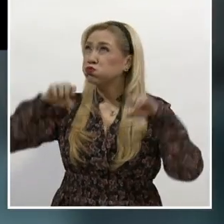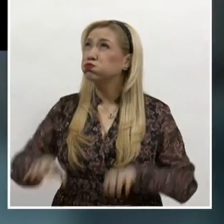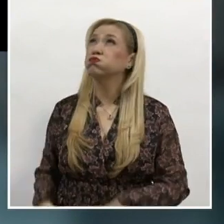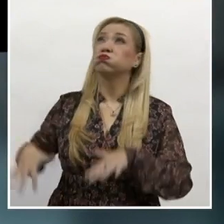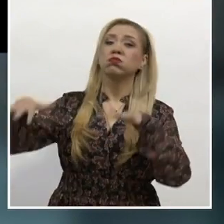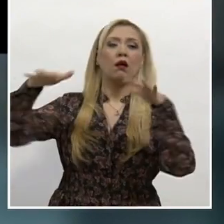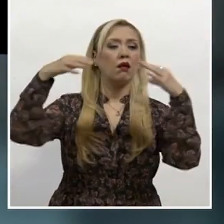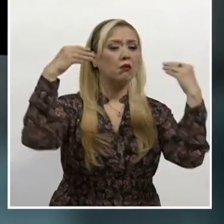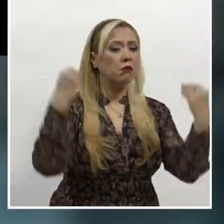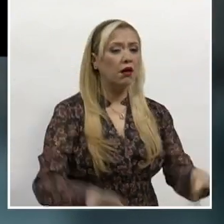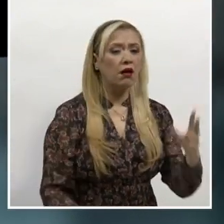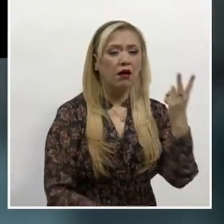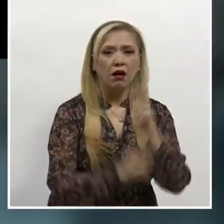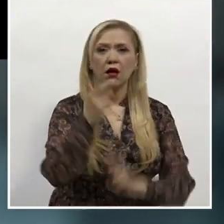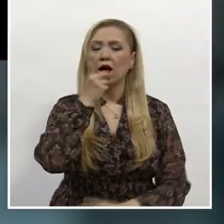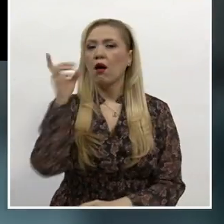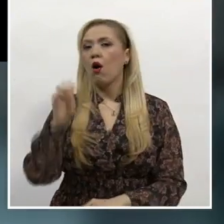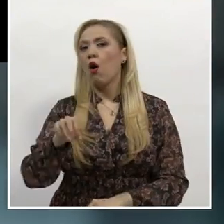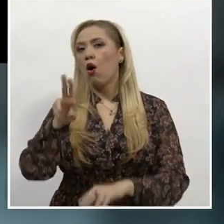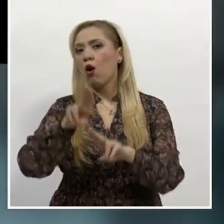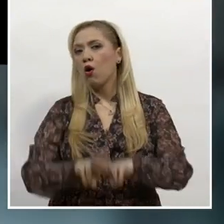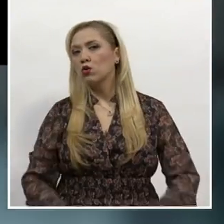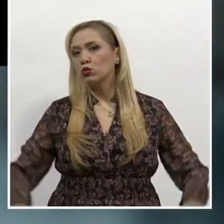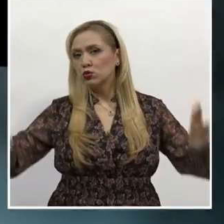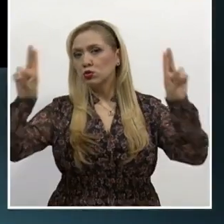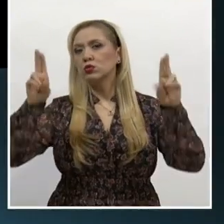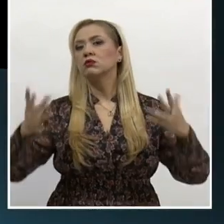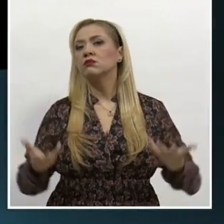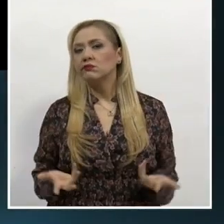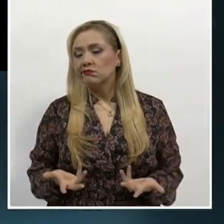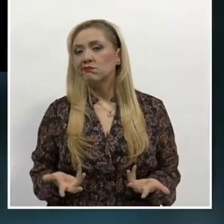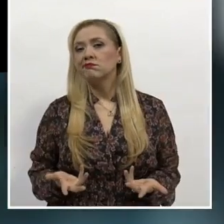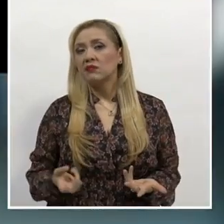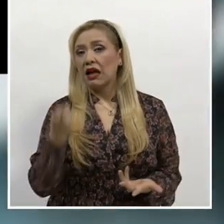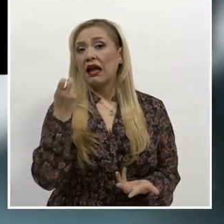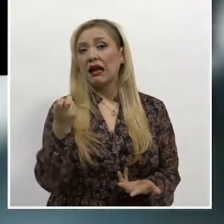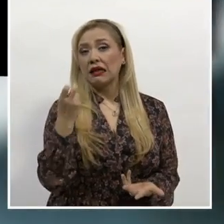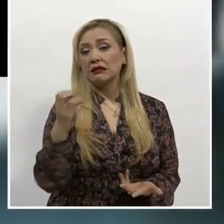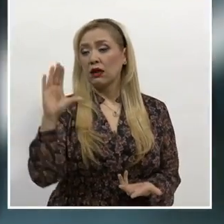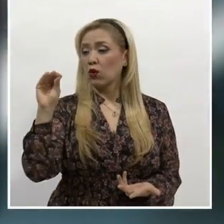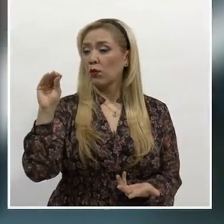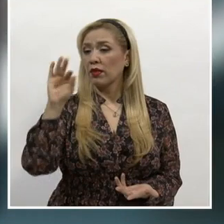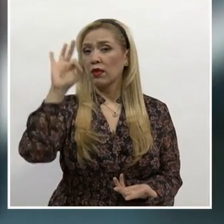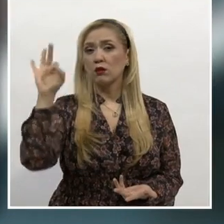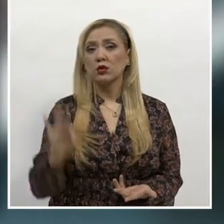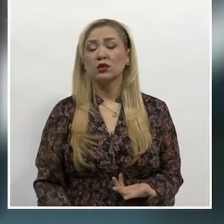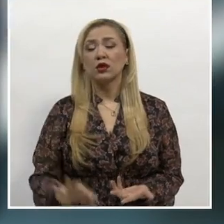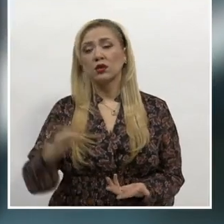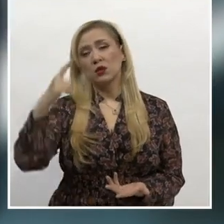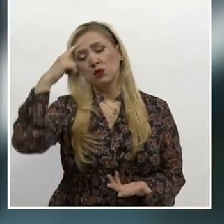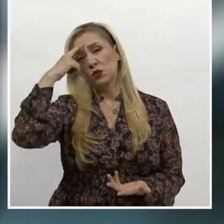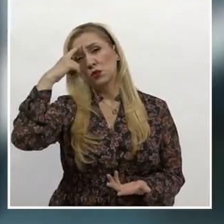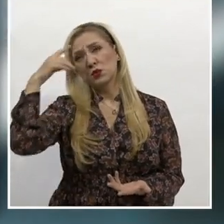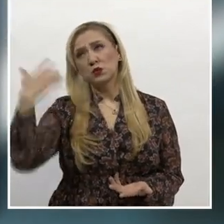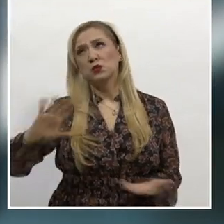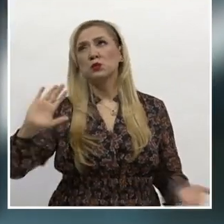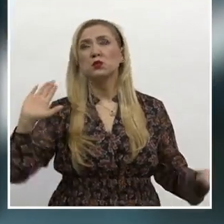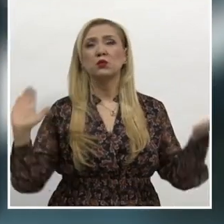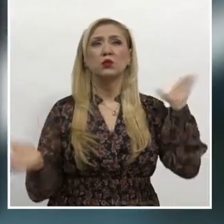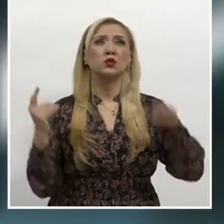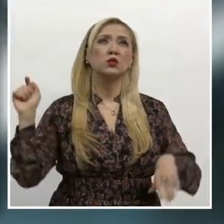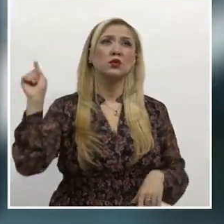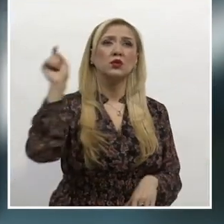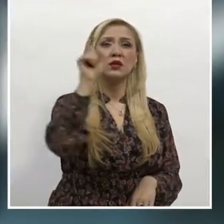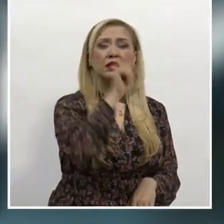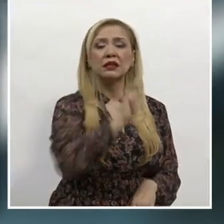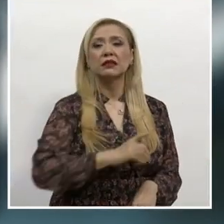de Naciones Unidas. Señalaron que las inundaciones y sequías llegan a representar el 90% de los desastres naturales en el mundo, lo que